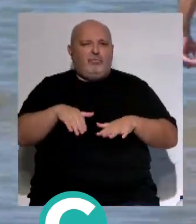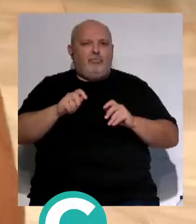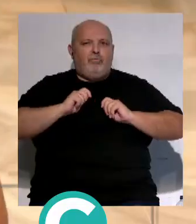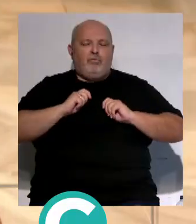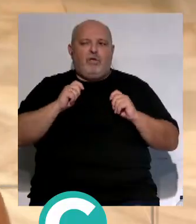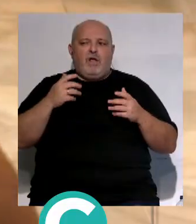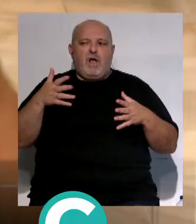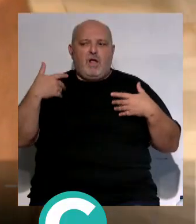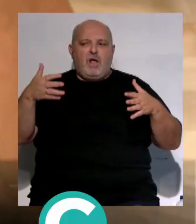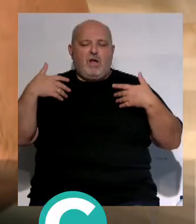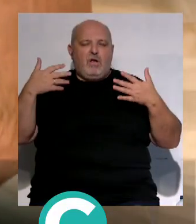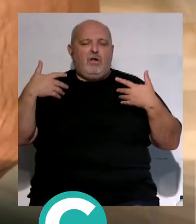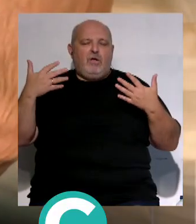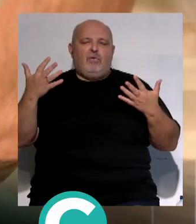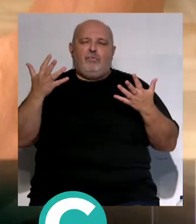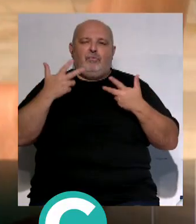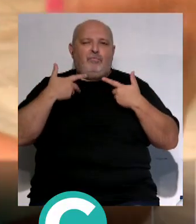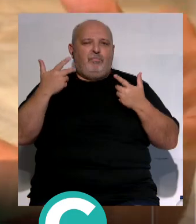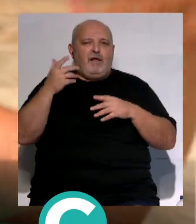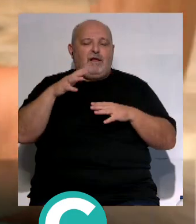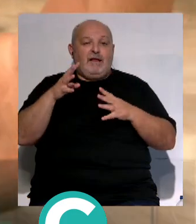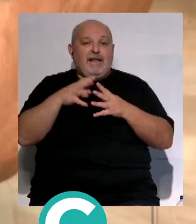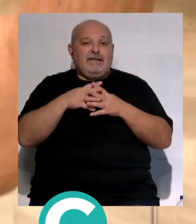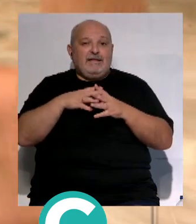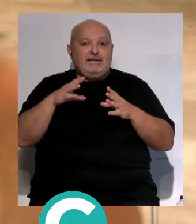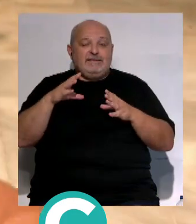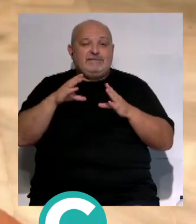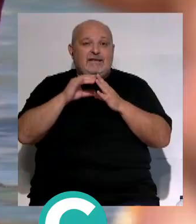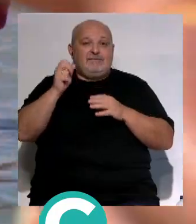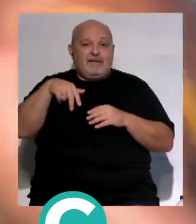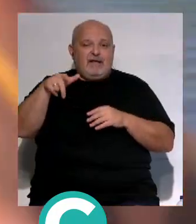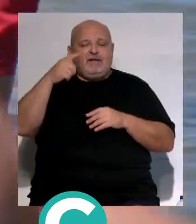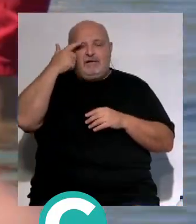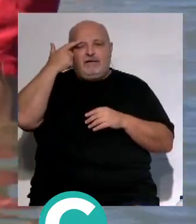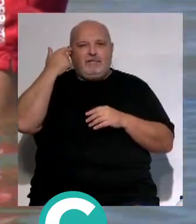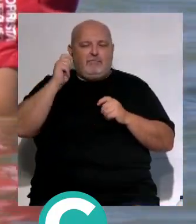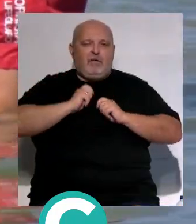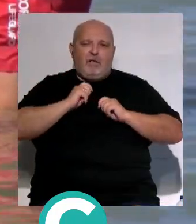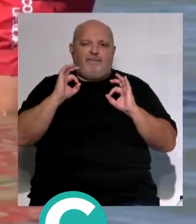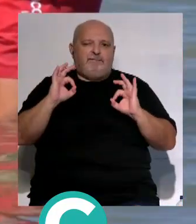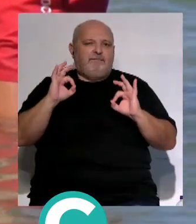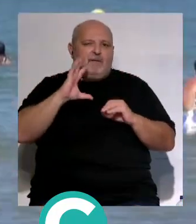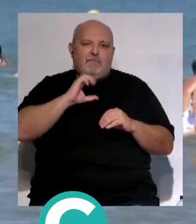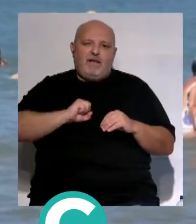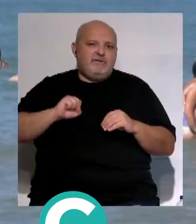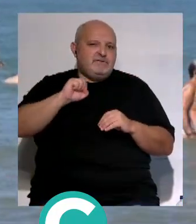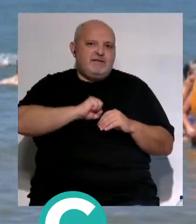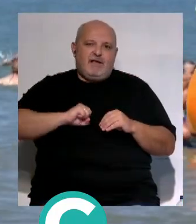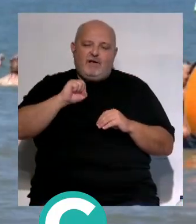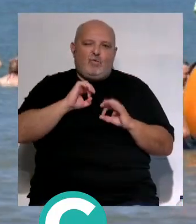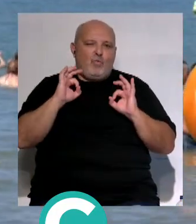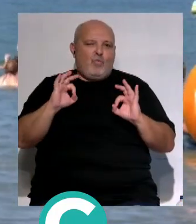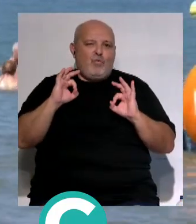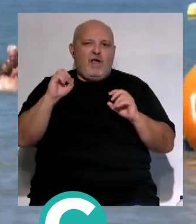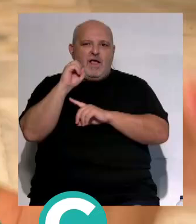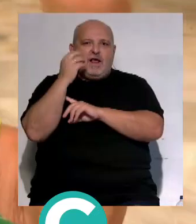Y me echo agua. Y me voy cerca del castillo de San Sebastián. Y allí se está de maravilla, de maravilla.